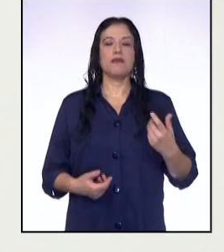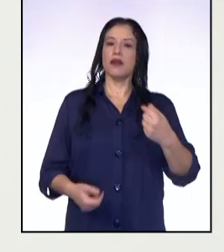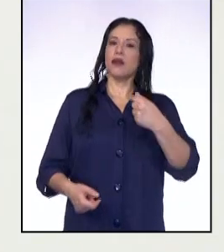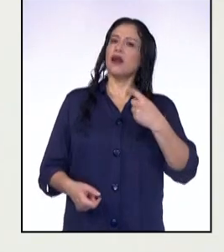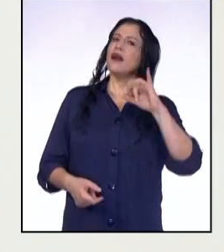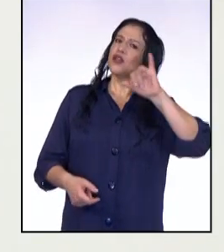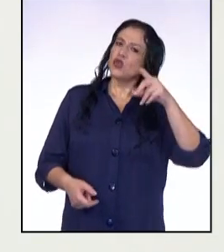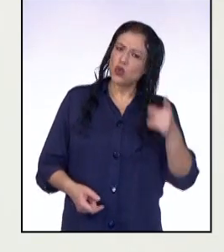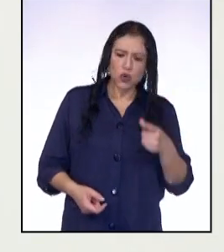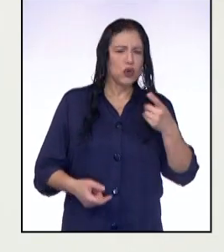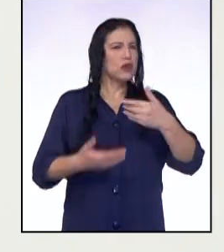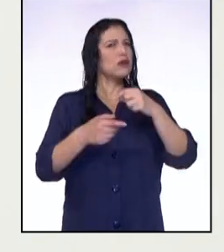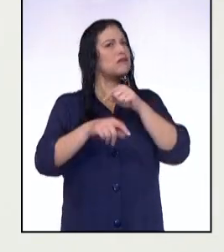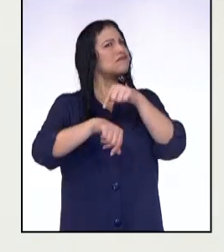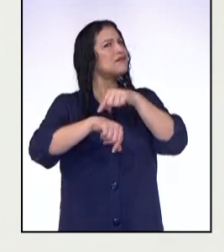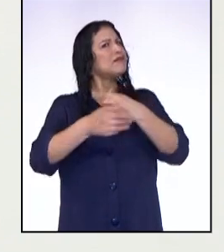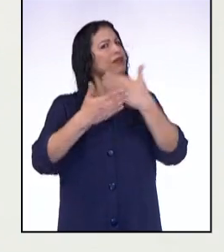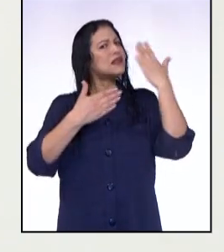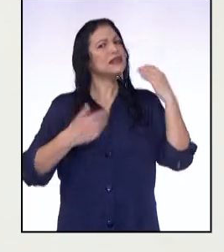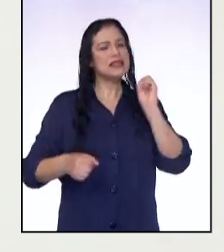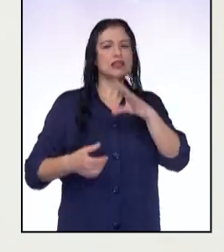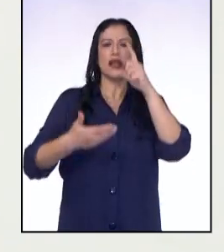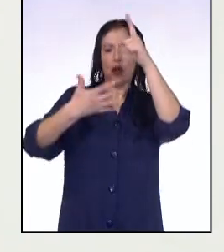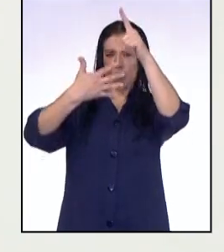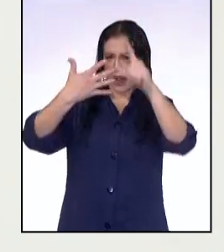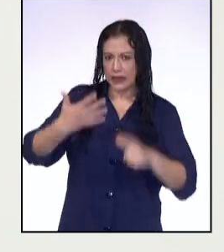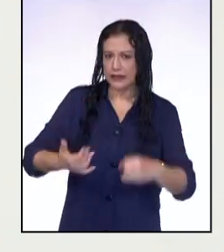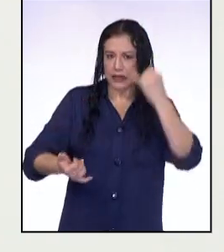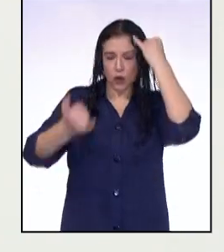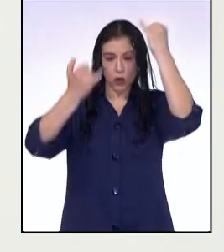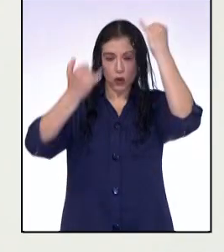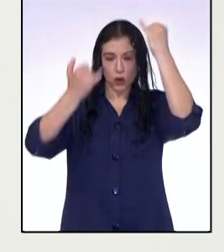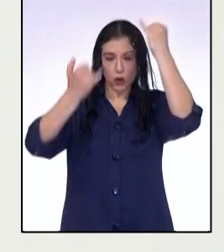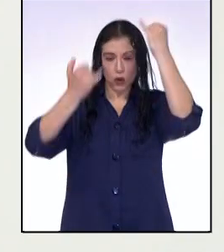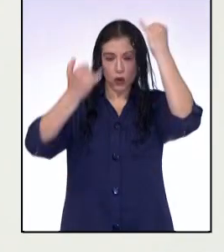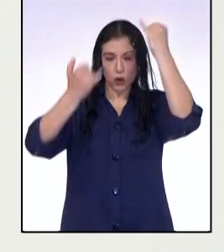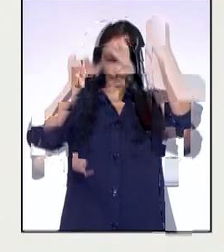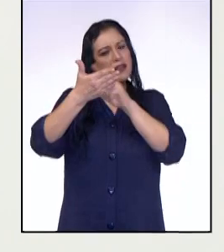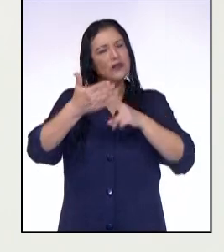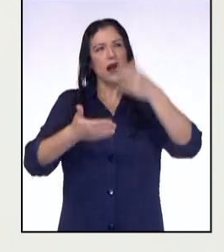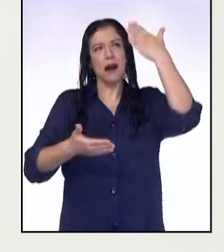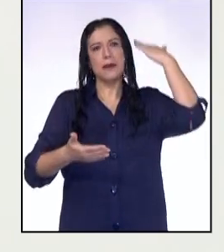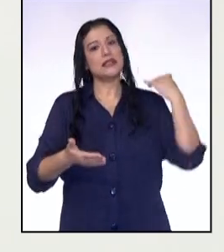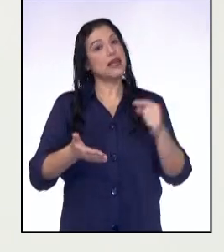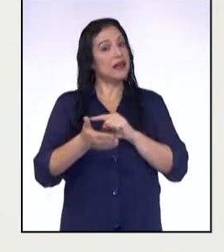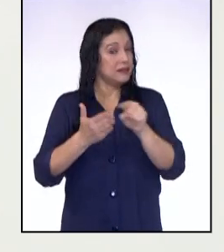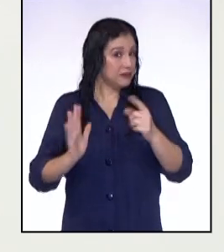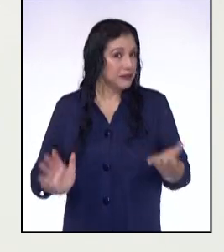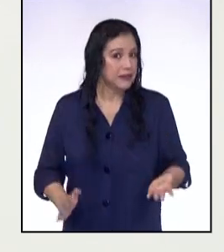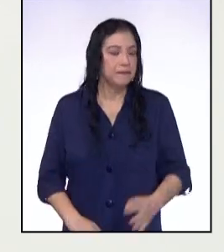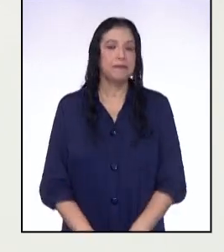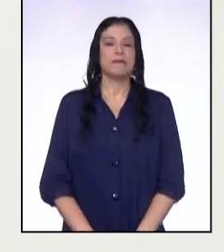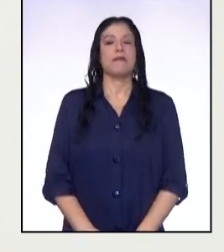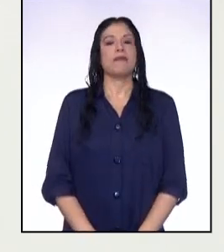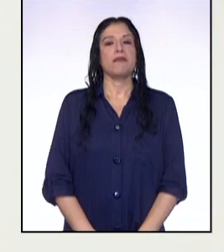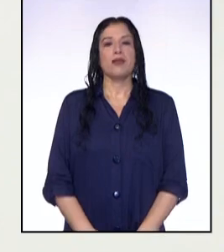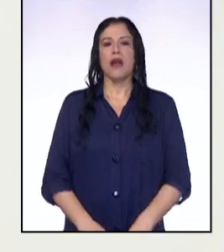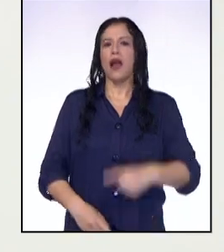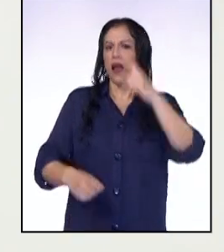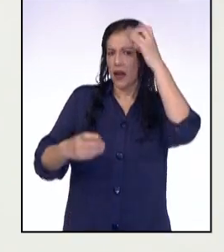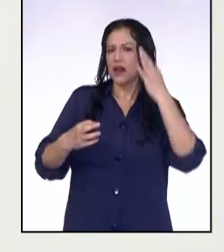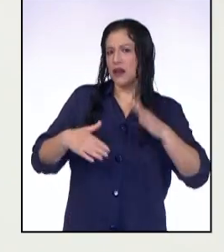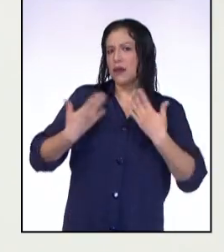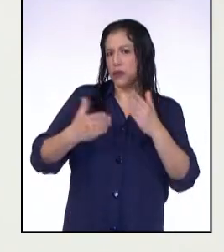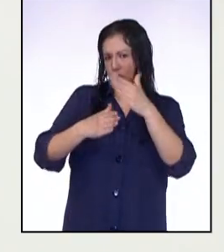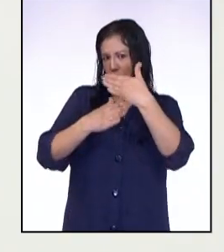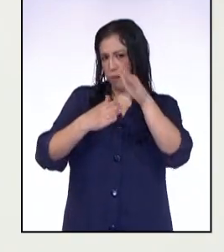Junior, hace un rato dijiste que tenías una lista con ideas que obtuviste de la semana pasada. ¿Crees que puedes